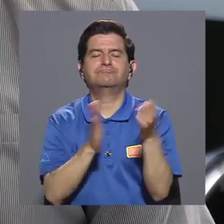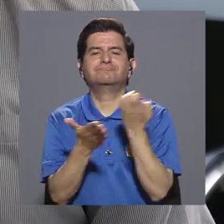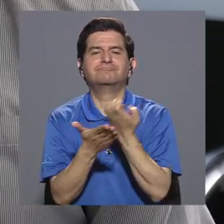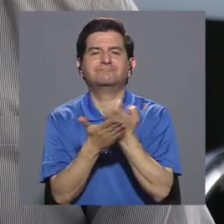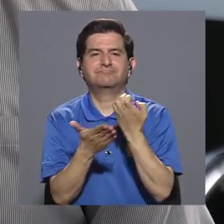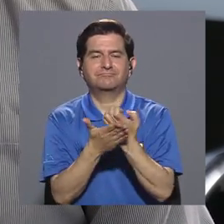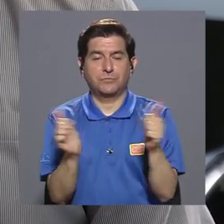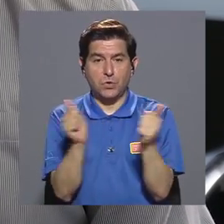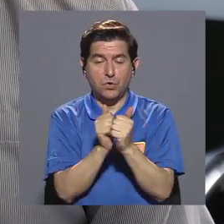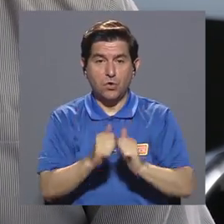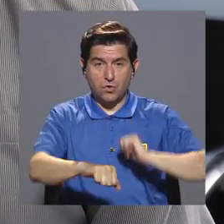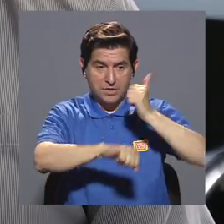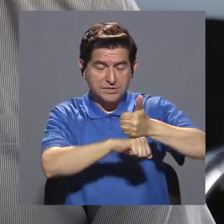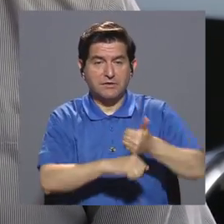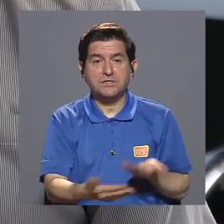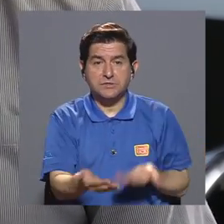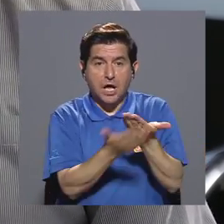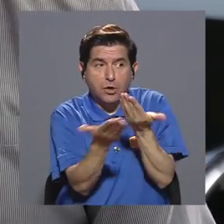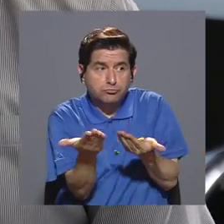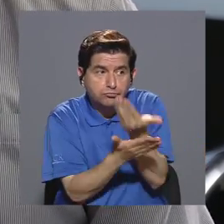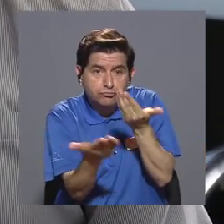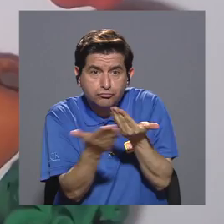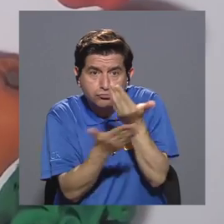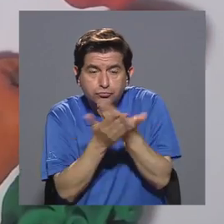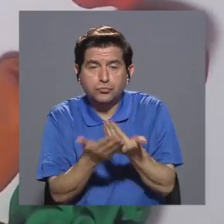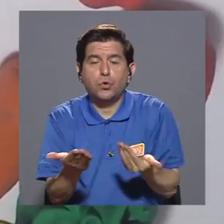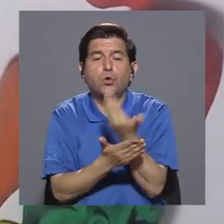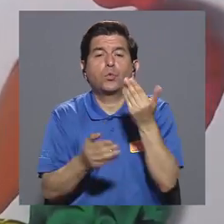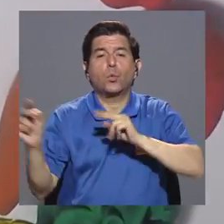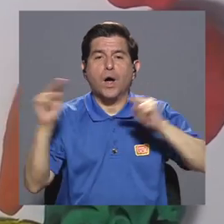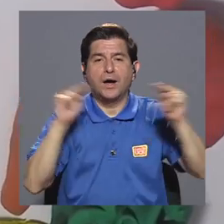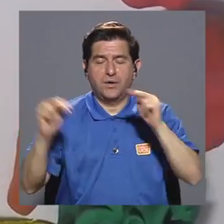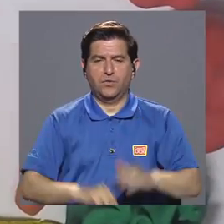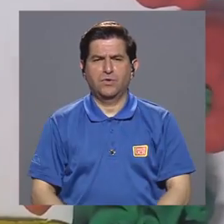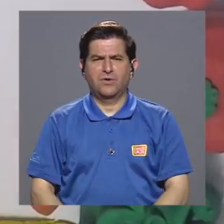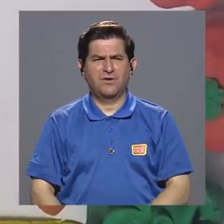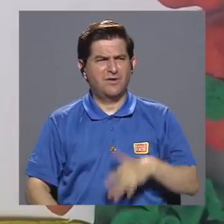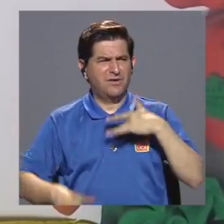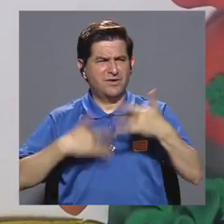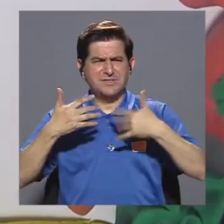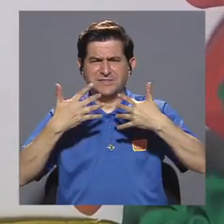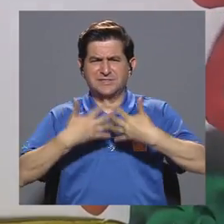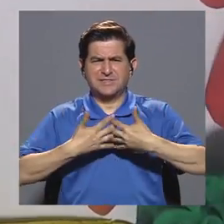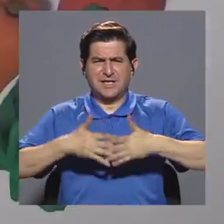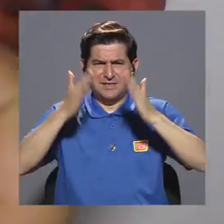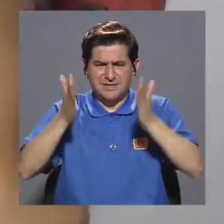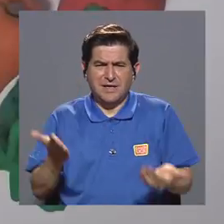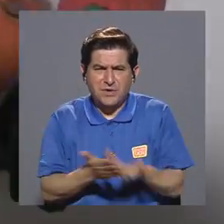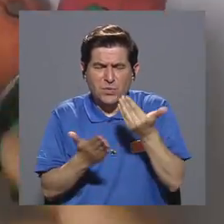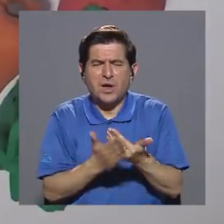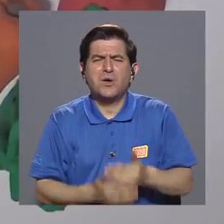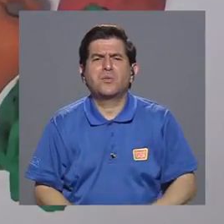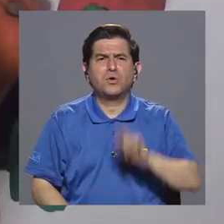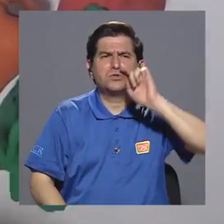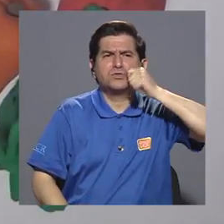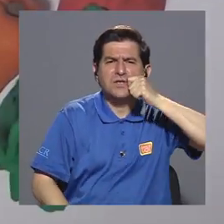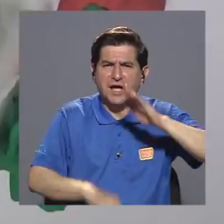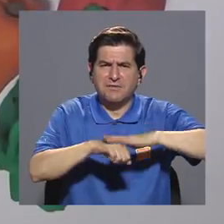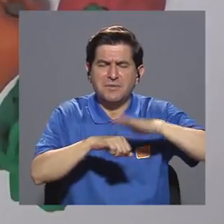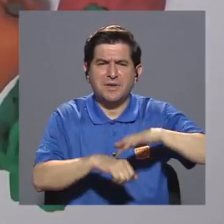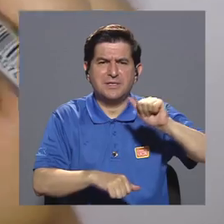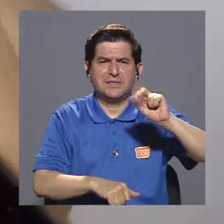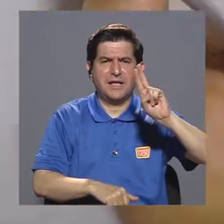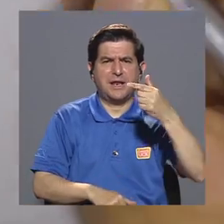desarrollo económico con la creación de propuestas innovadoras y nuevos negocios. ¿Qué sienten los emprendedores que fue la clave que le